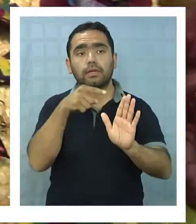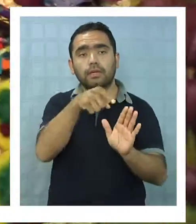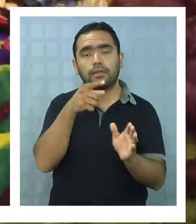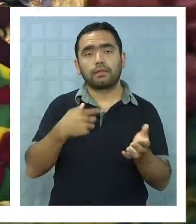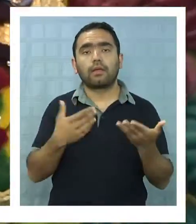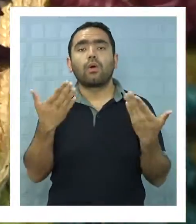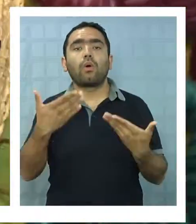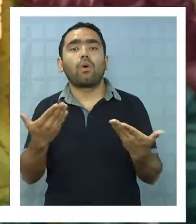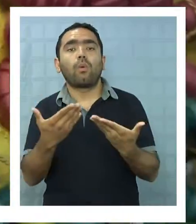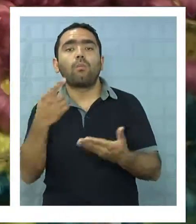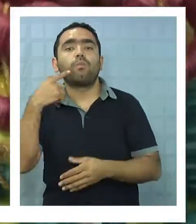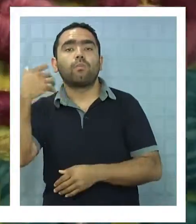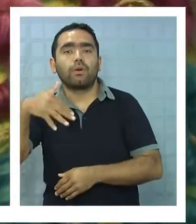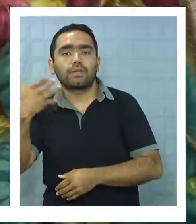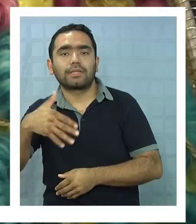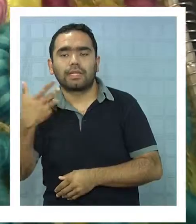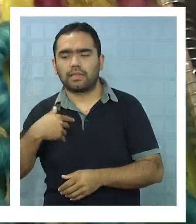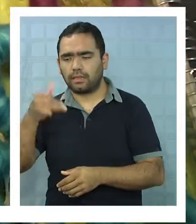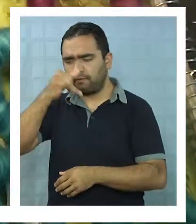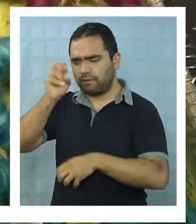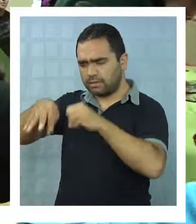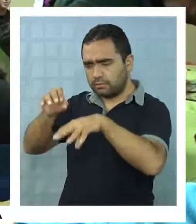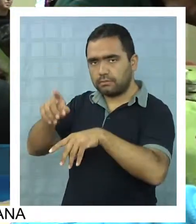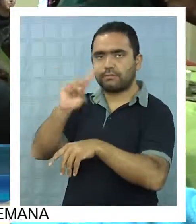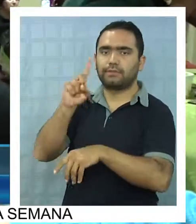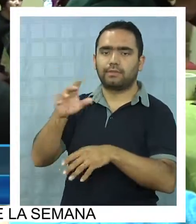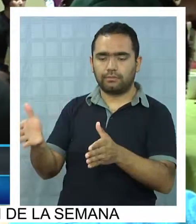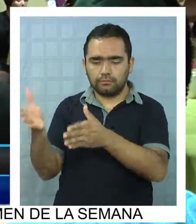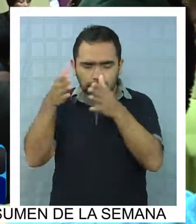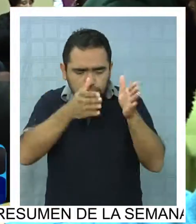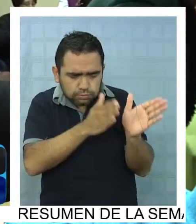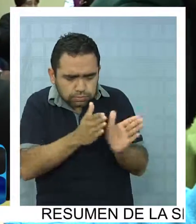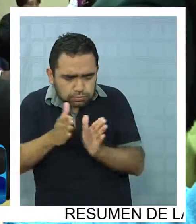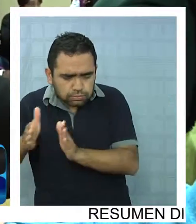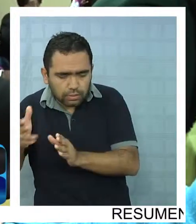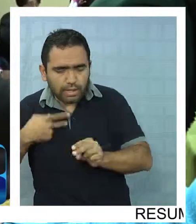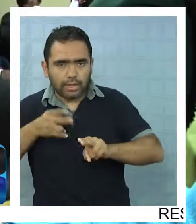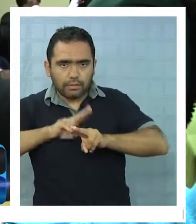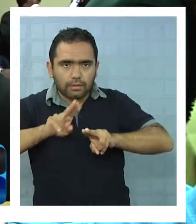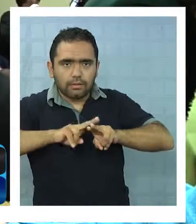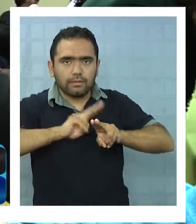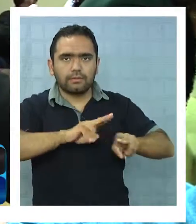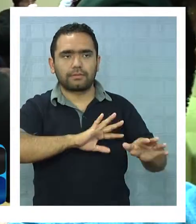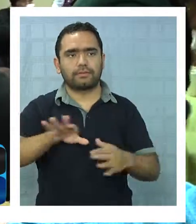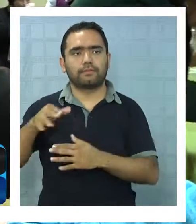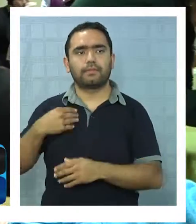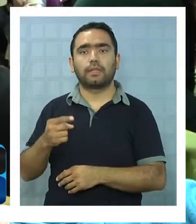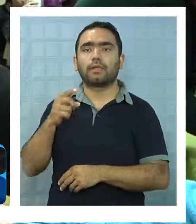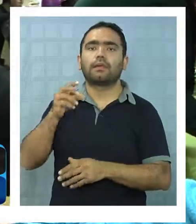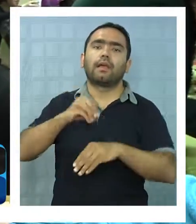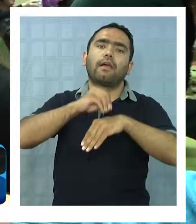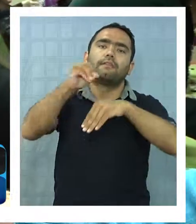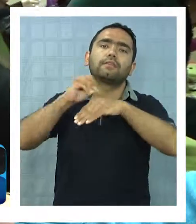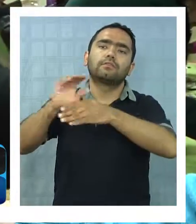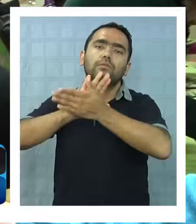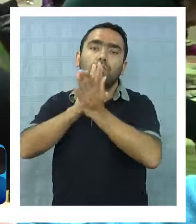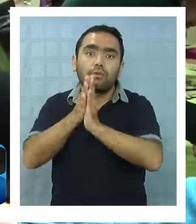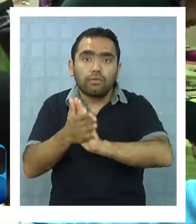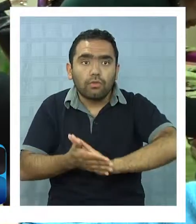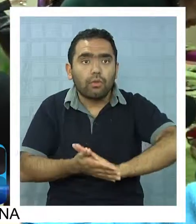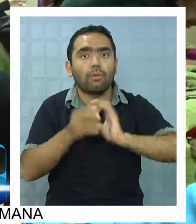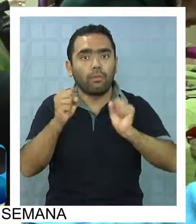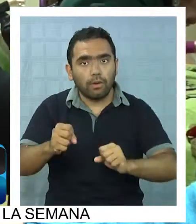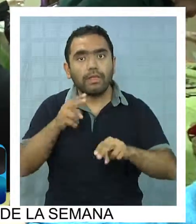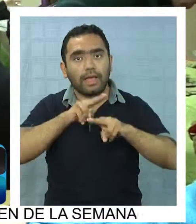Hay que convocar a toda la gente que haga cosas a mano, cosas lindas, que viva acá en la región y poder